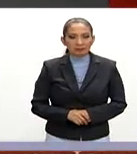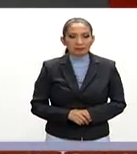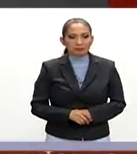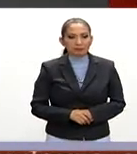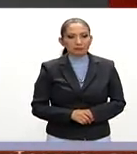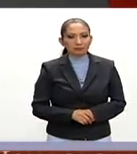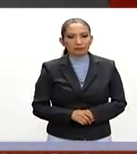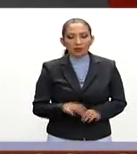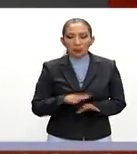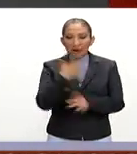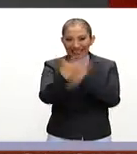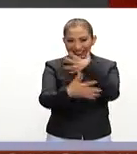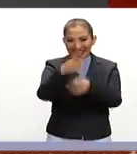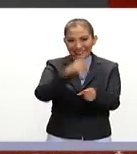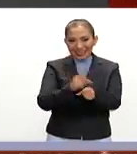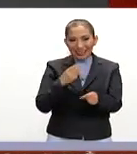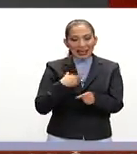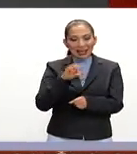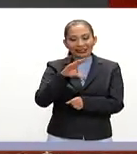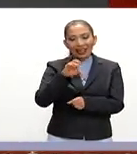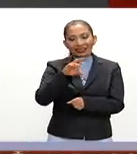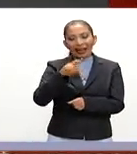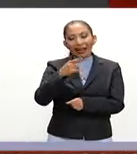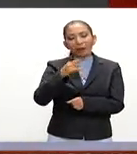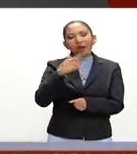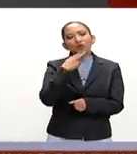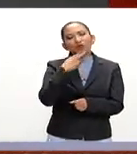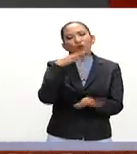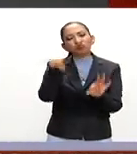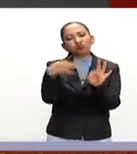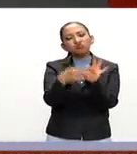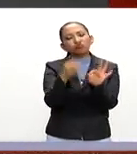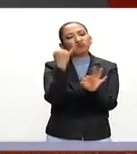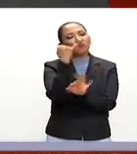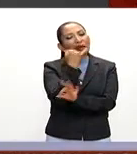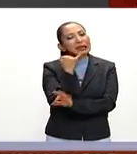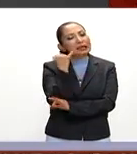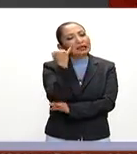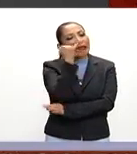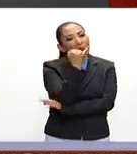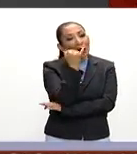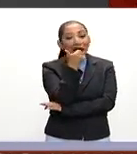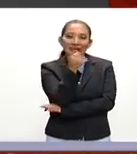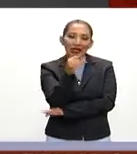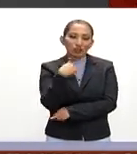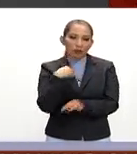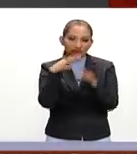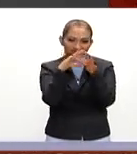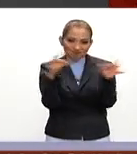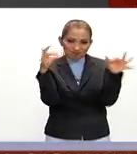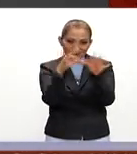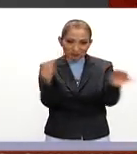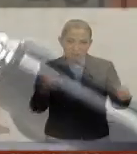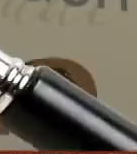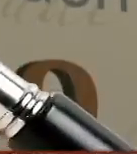y como cada 15 días César Gabriel nos explica el uso correcto del idioma en así como te lo cuento